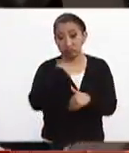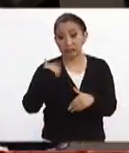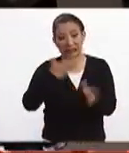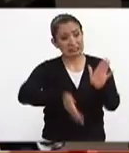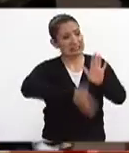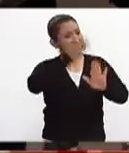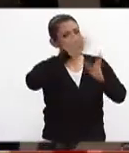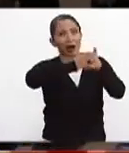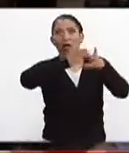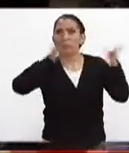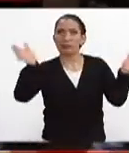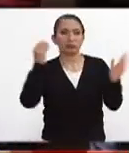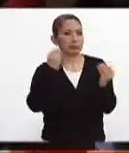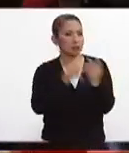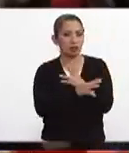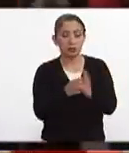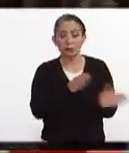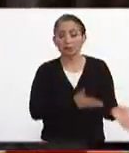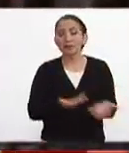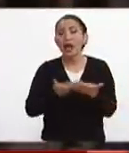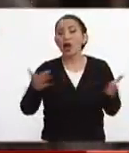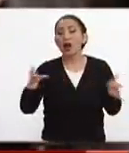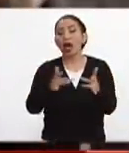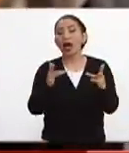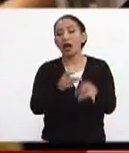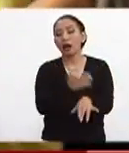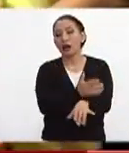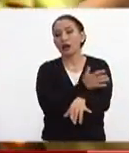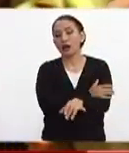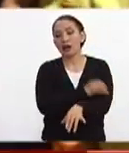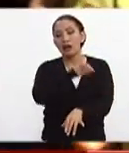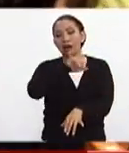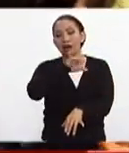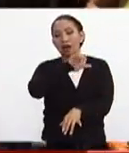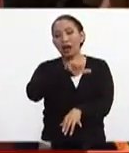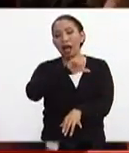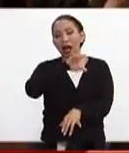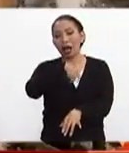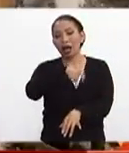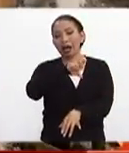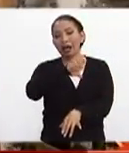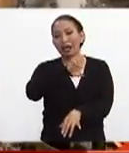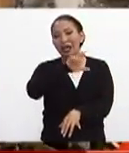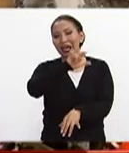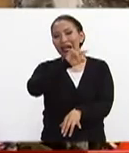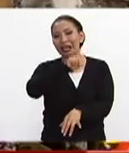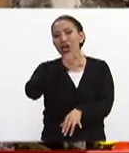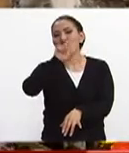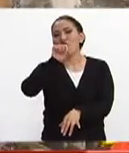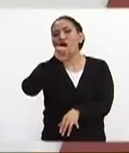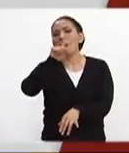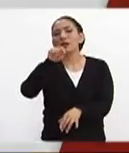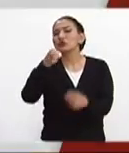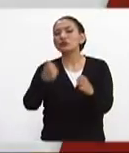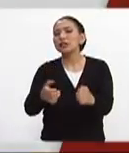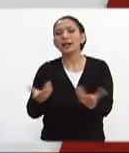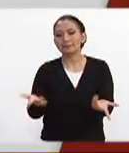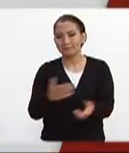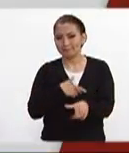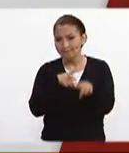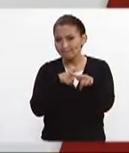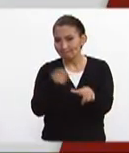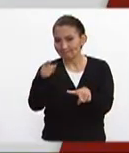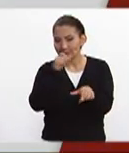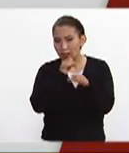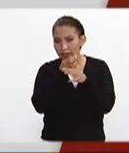impresionante en fin vamos con mi compañera Jacqueline López para que nos digas Jackie dónde te encuentras adelante